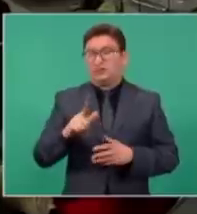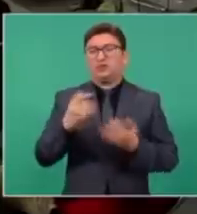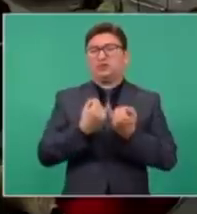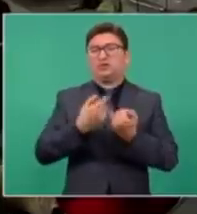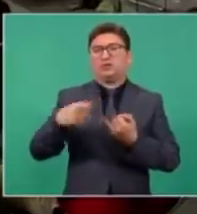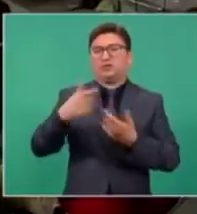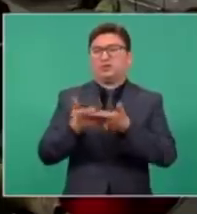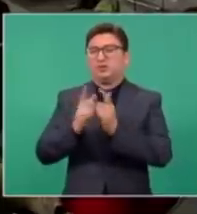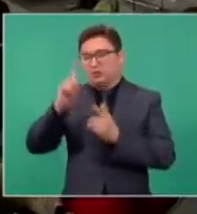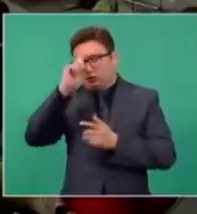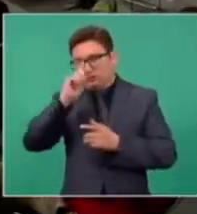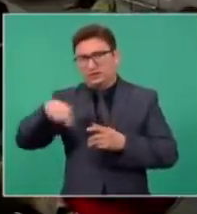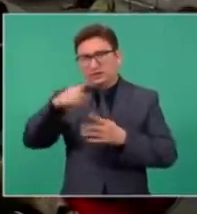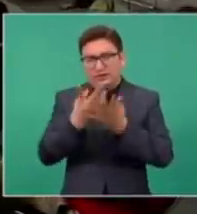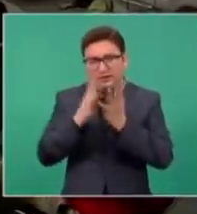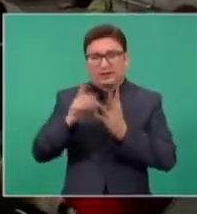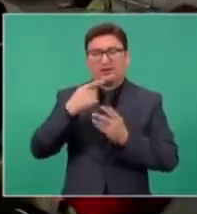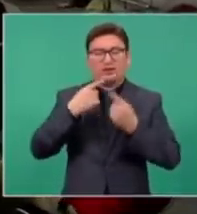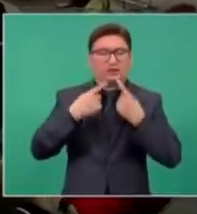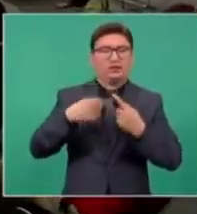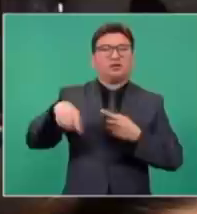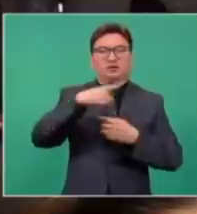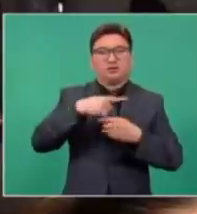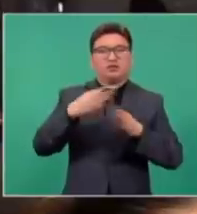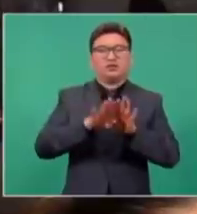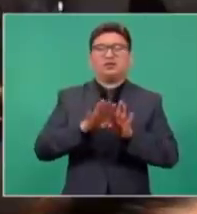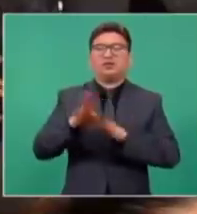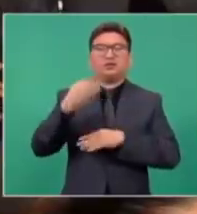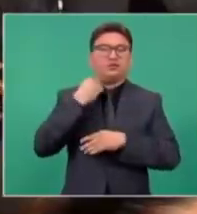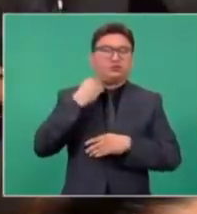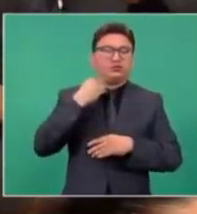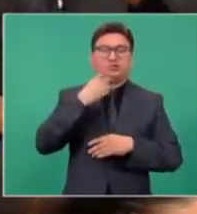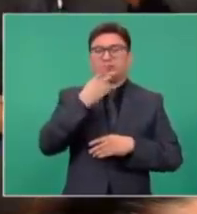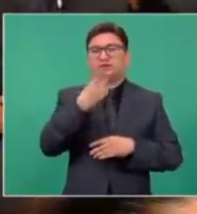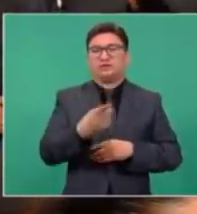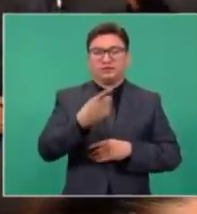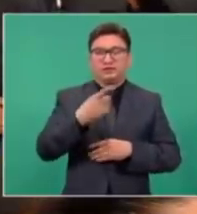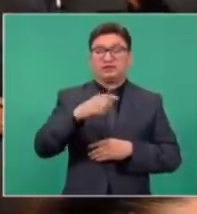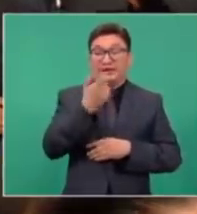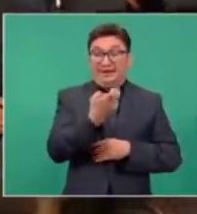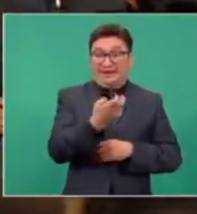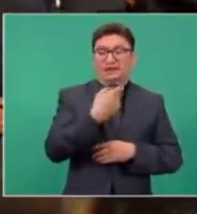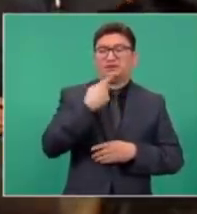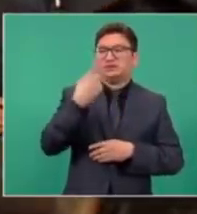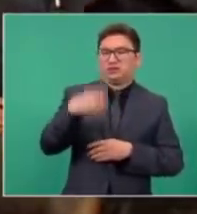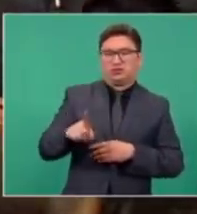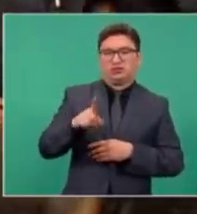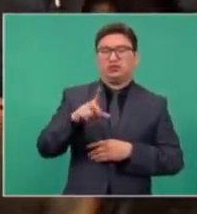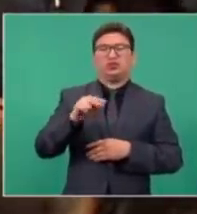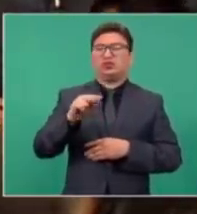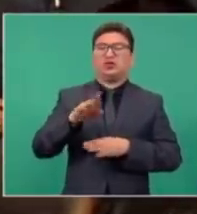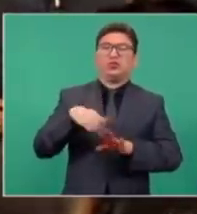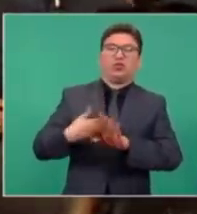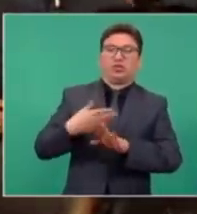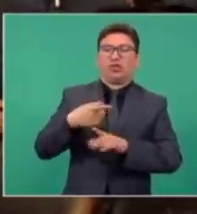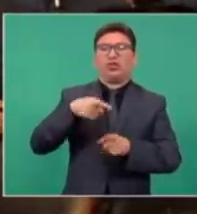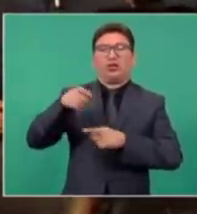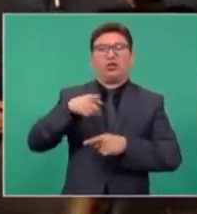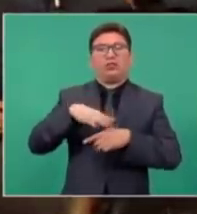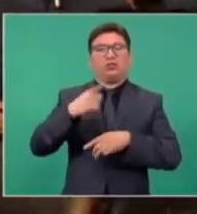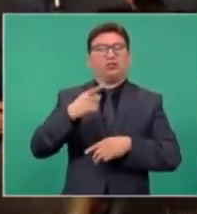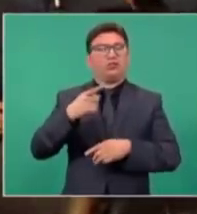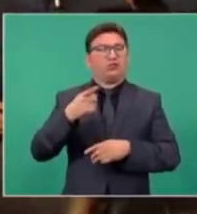consejeros han retomado algunas posturas desde la Barra Mexicana de Abogados, donde se habla de que este tipo de denuncias constituyen un acto de intimidación y un ataque